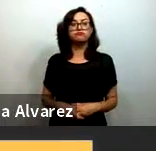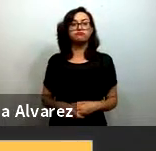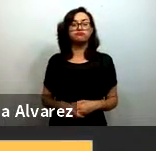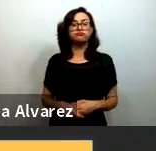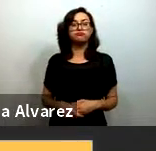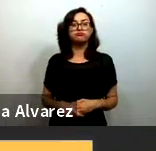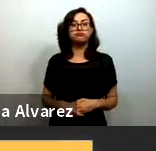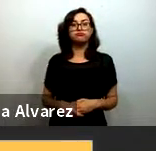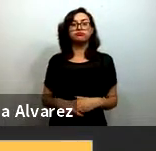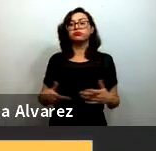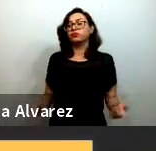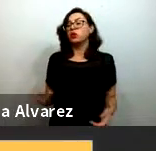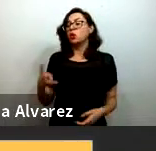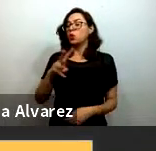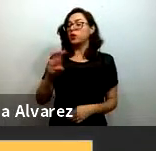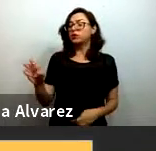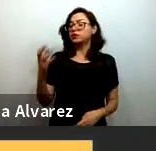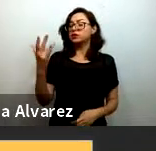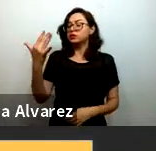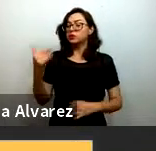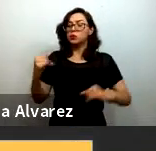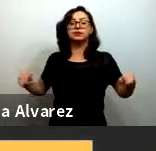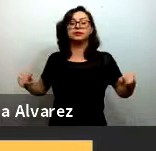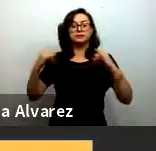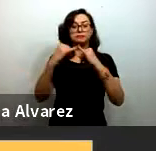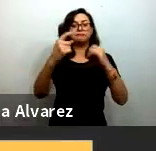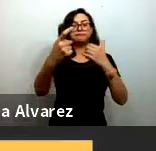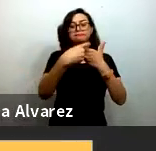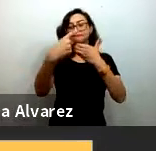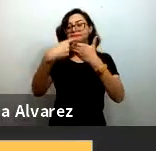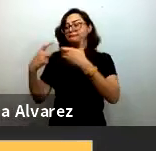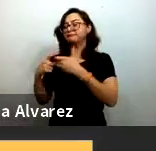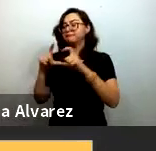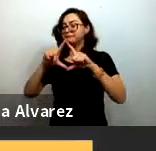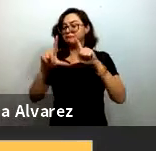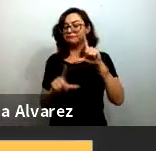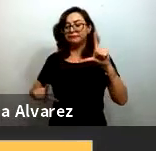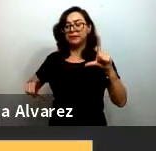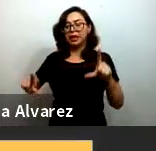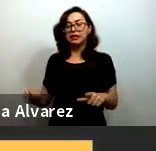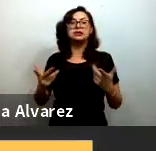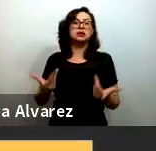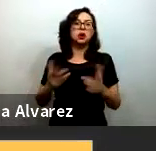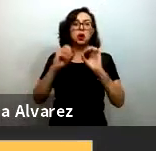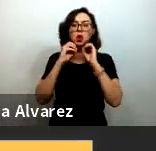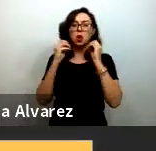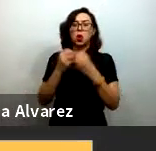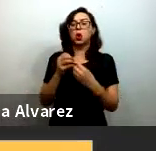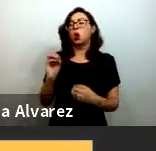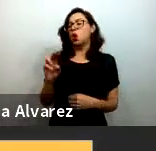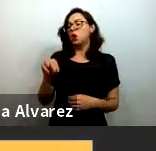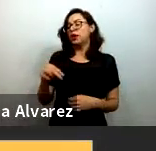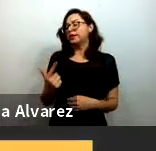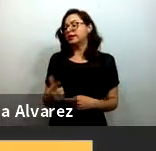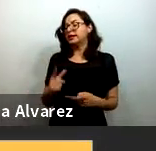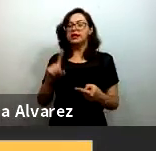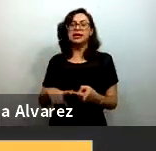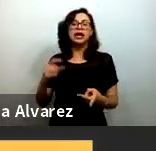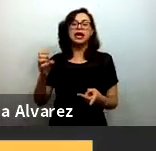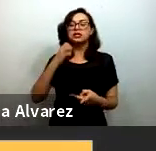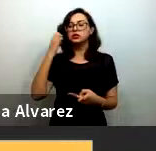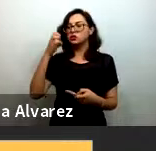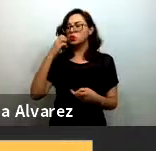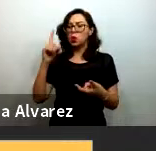por más de 450 instituciones en toda la república mexicana entre las que se encuentran organizaciones de la sociedad civil instancias académicas